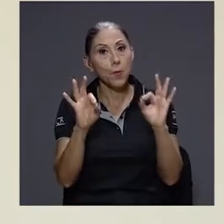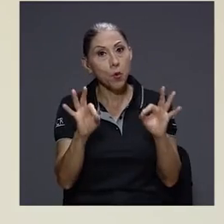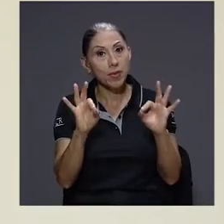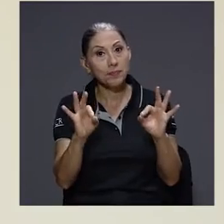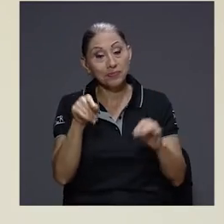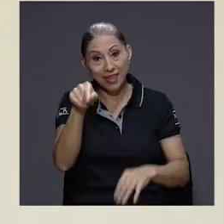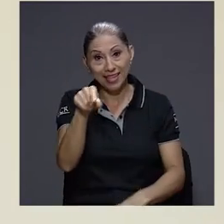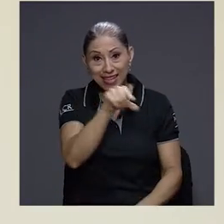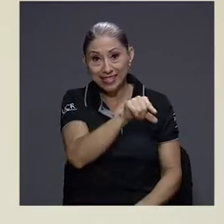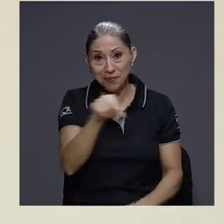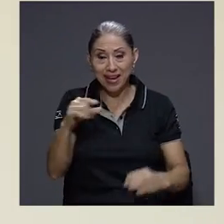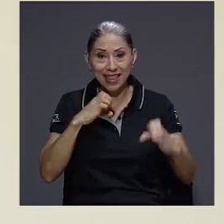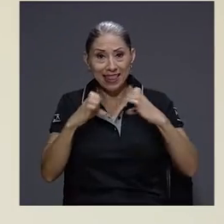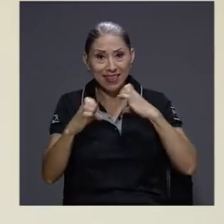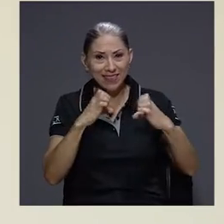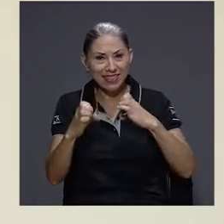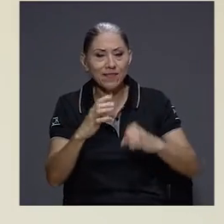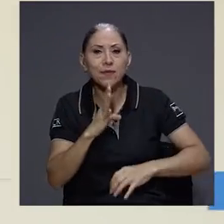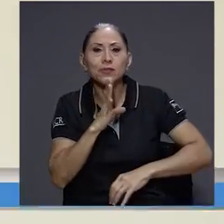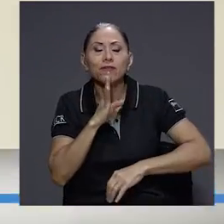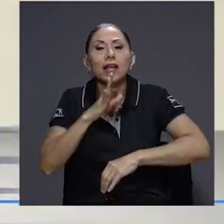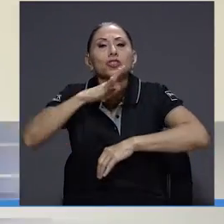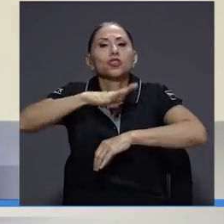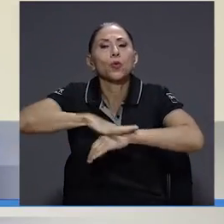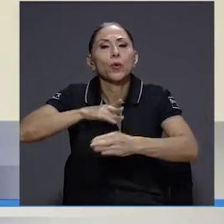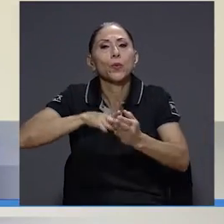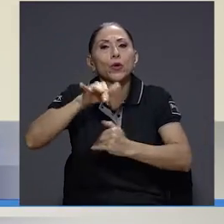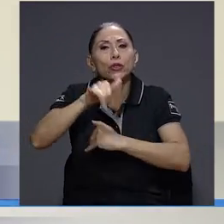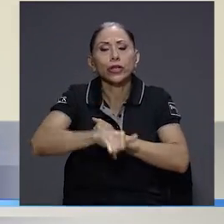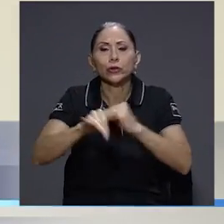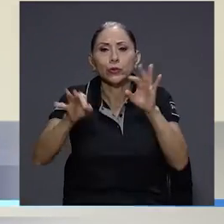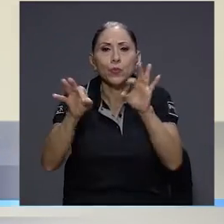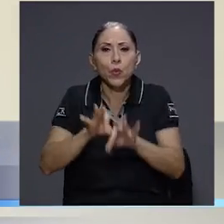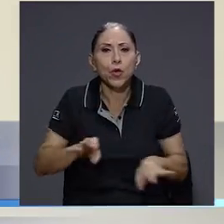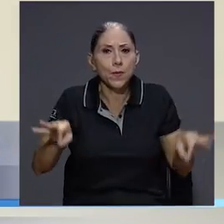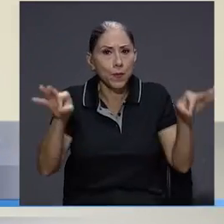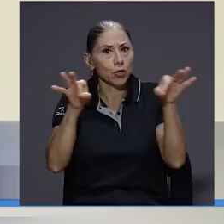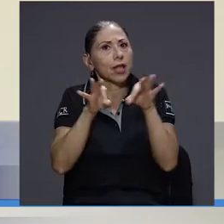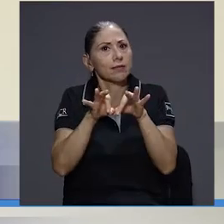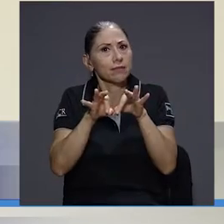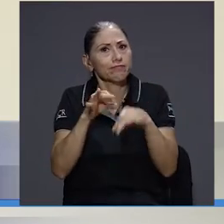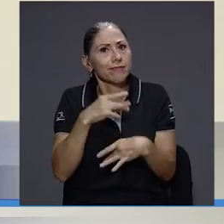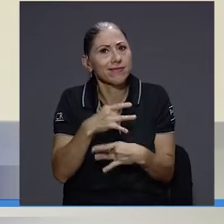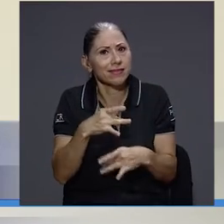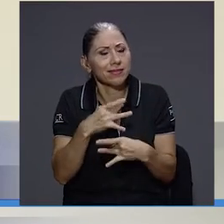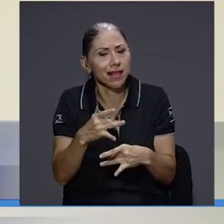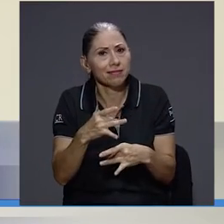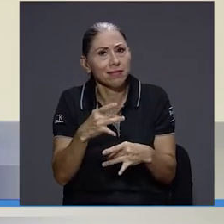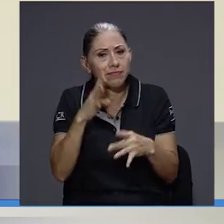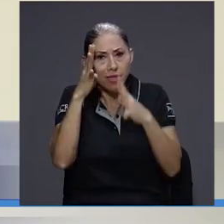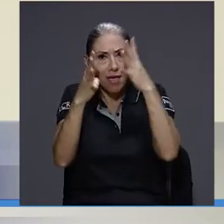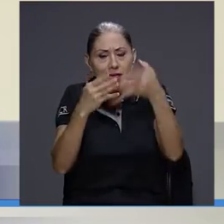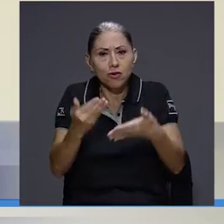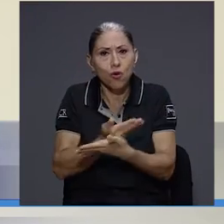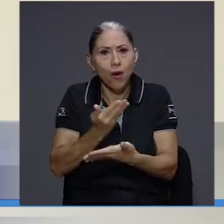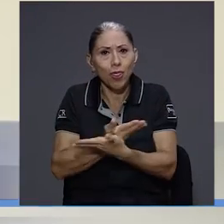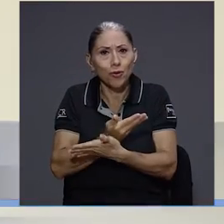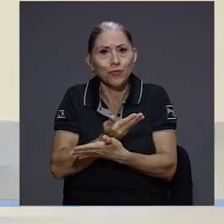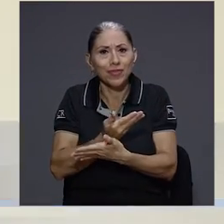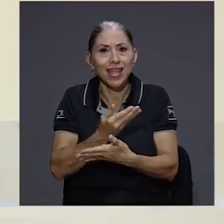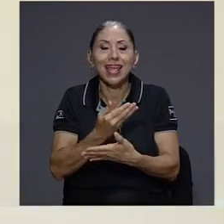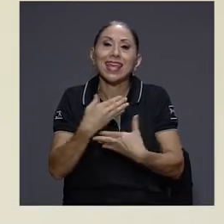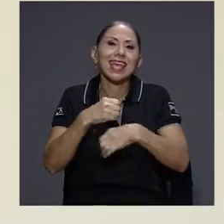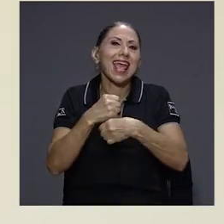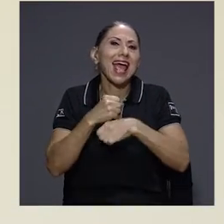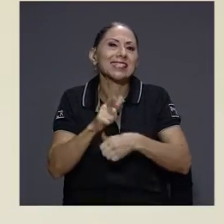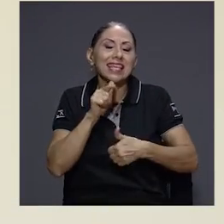Muy bien, esta semana en nuestra entrevista de fondo vamos a hablar de un proyecto muy importante, muy interesante e innovador que